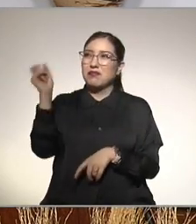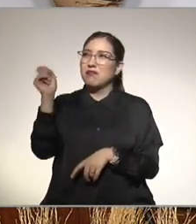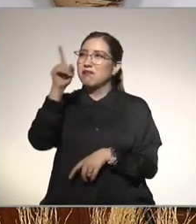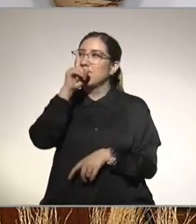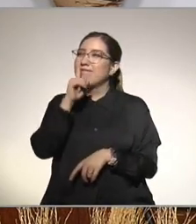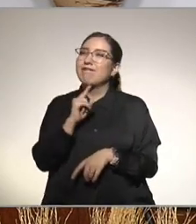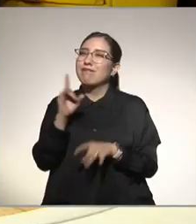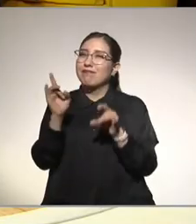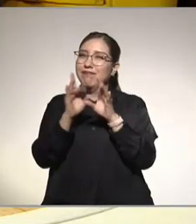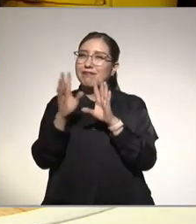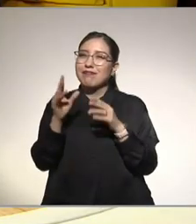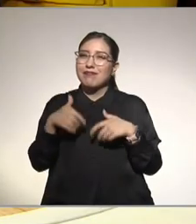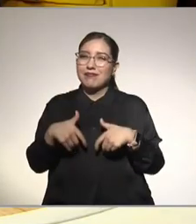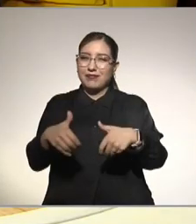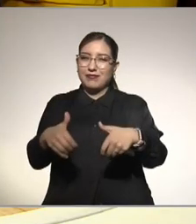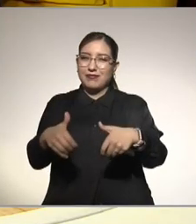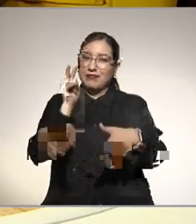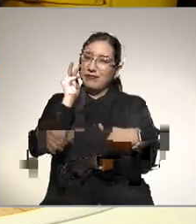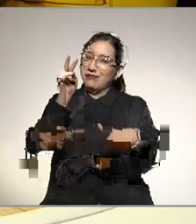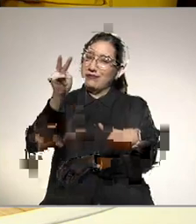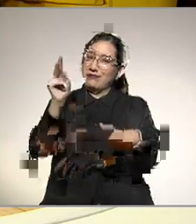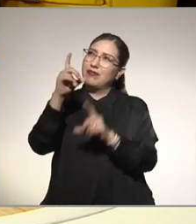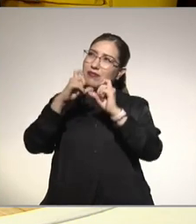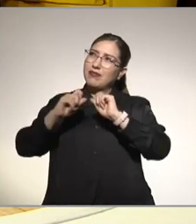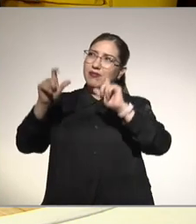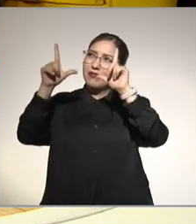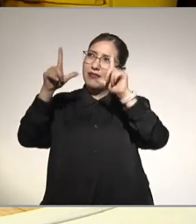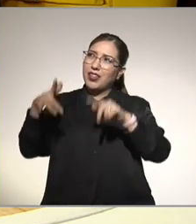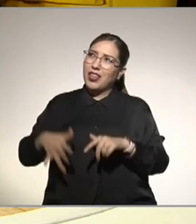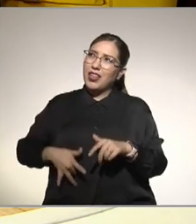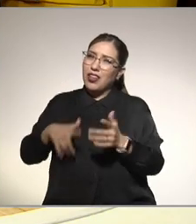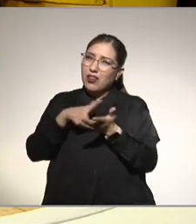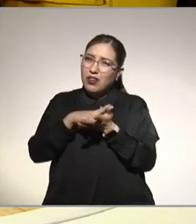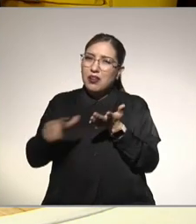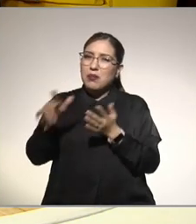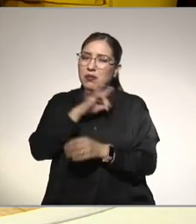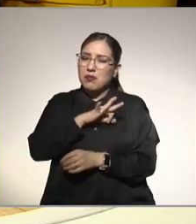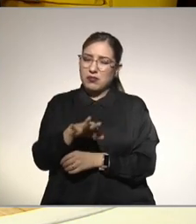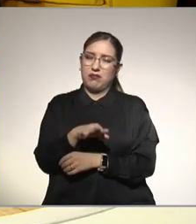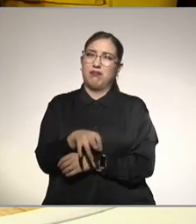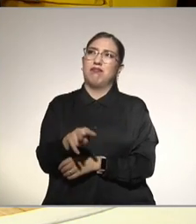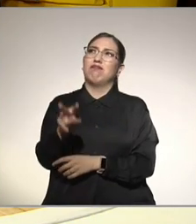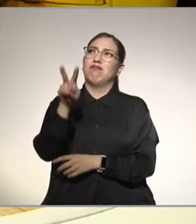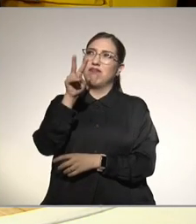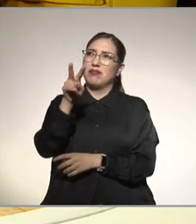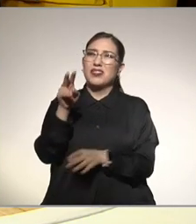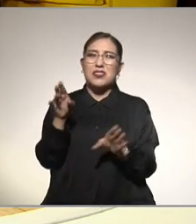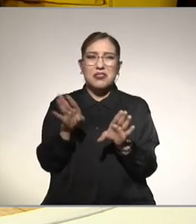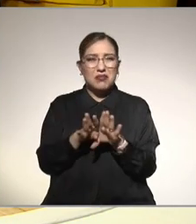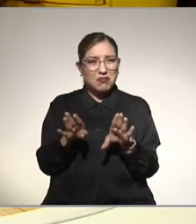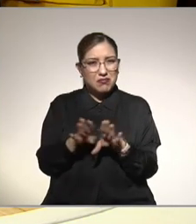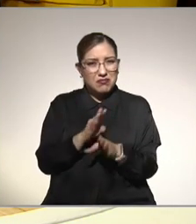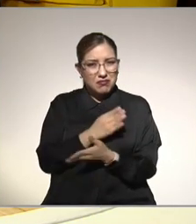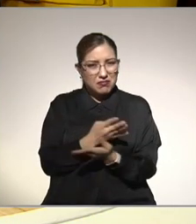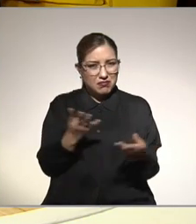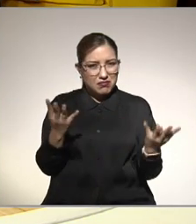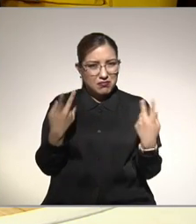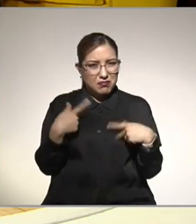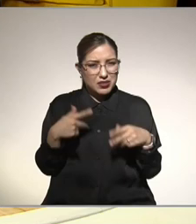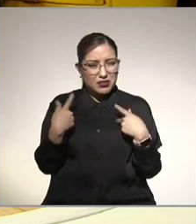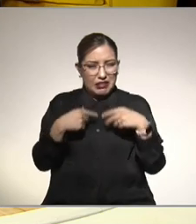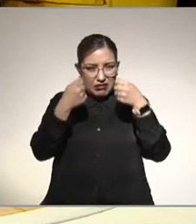calle y ves hay un anuncio se te limpia el hígado ¿qué me pueden decir de todo esto? ¿cómo asegurarse que la gente esté protegida con quien vayan a ver?